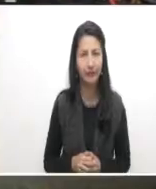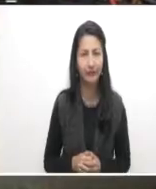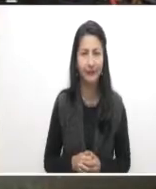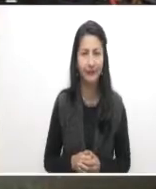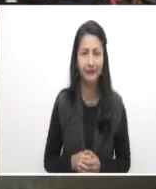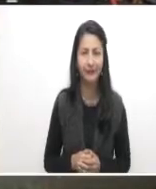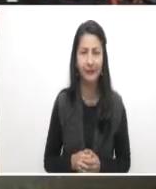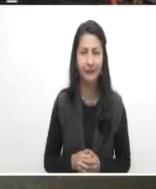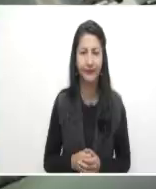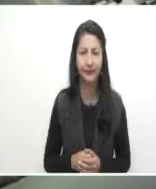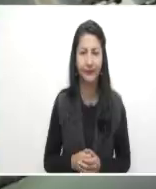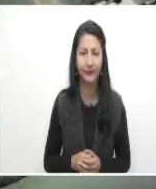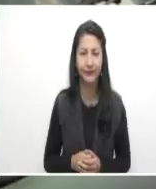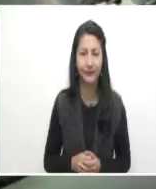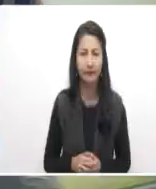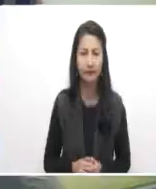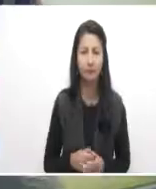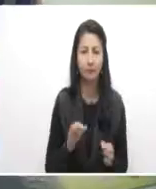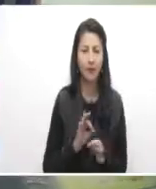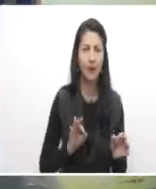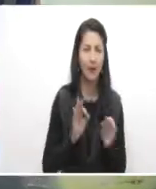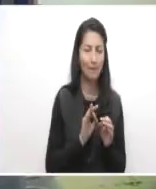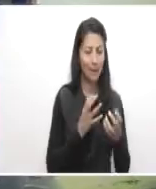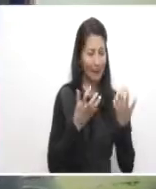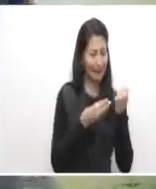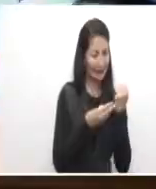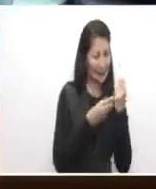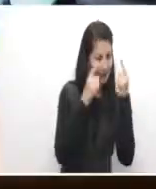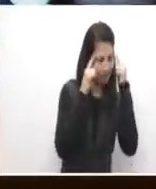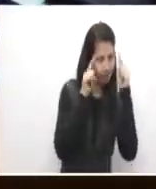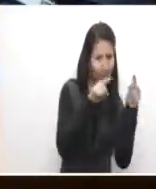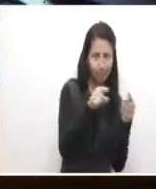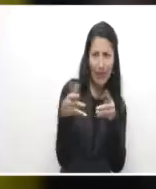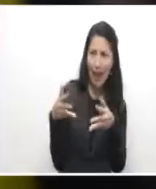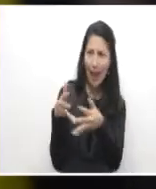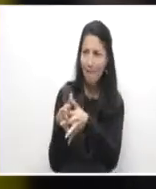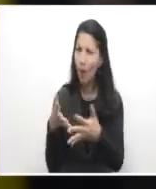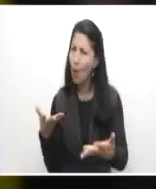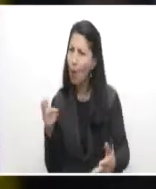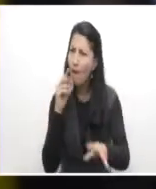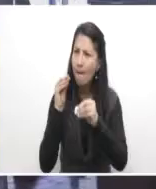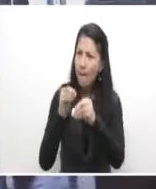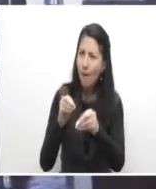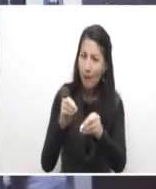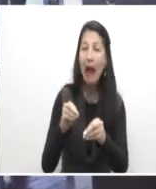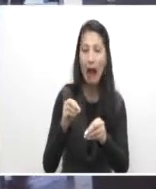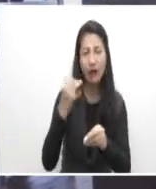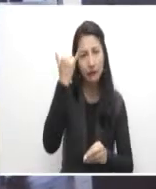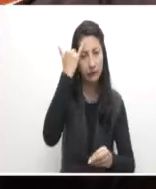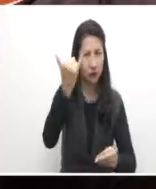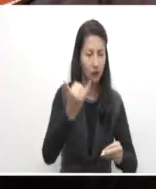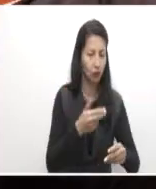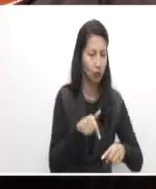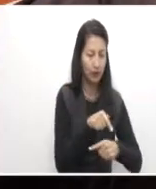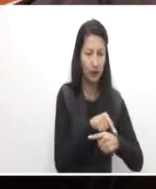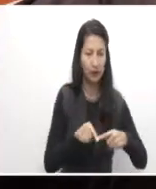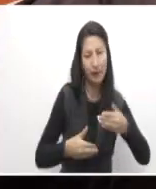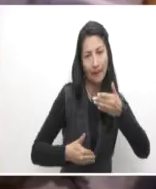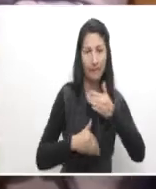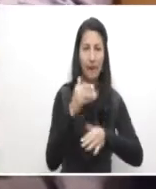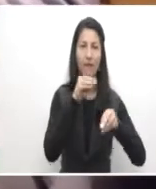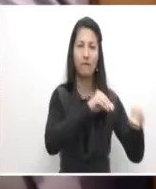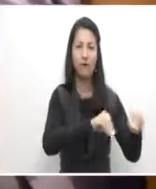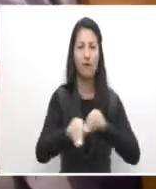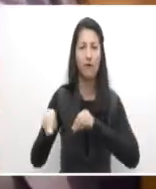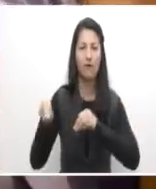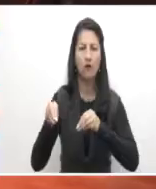Con la intención de adecuarse constantemente a las necesidades del sector productivo en materia de formación a la medida, el SENA abrió esta semana la convocatoria